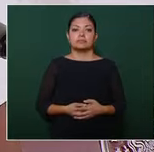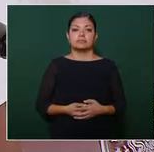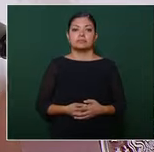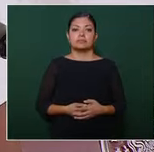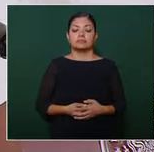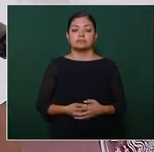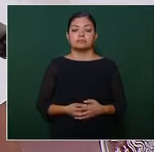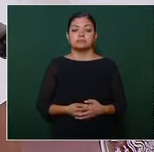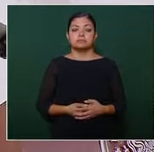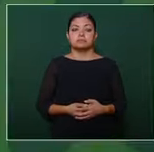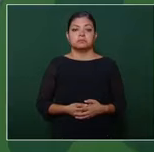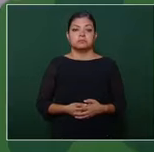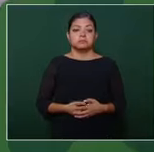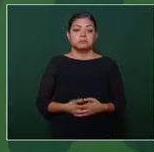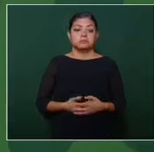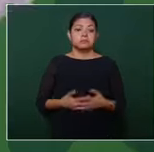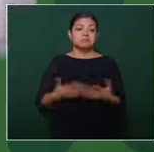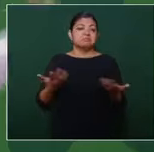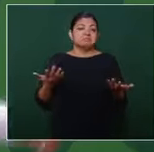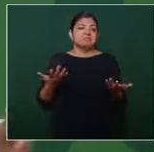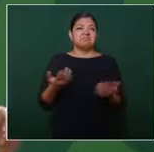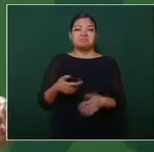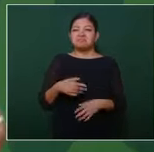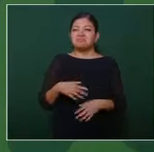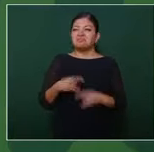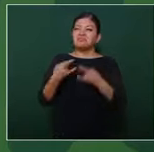de que ya para qué